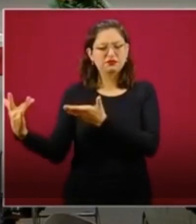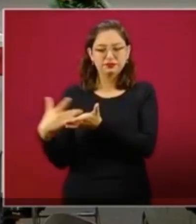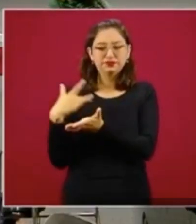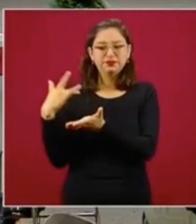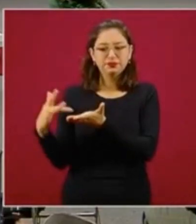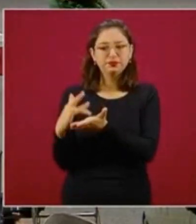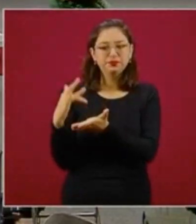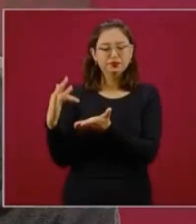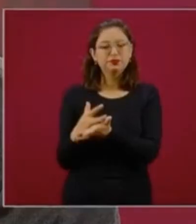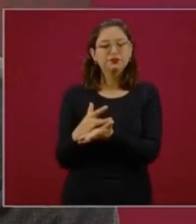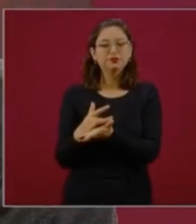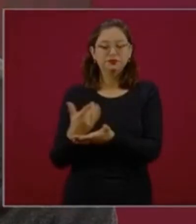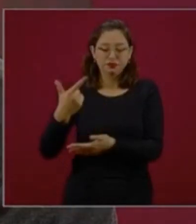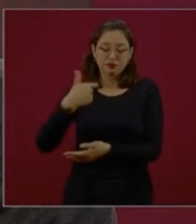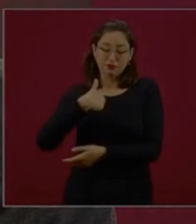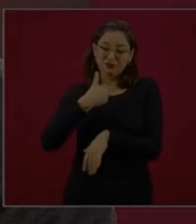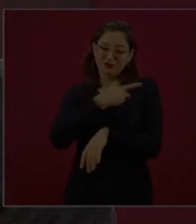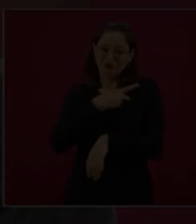a ellos me debo.